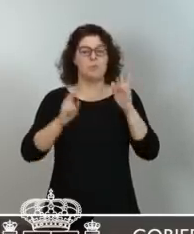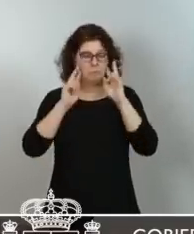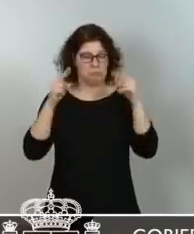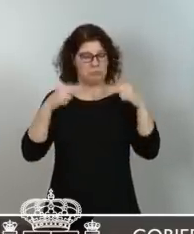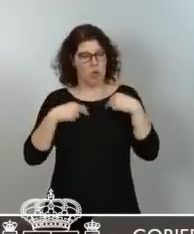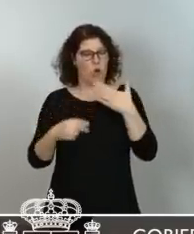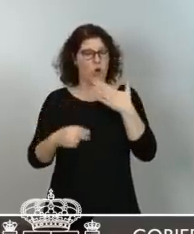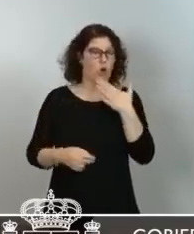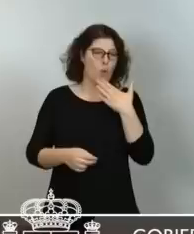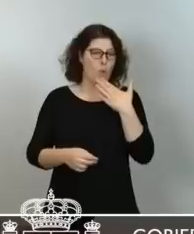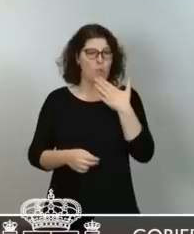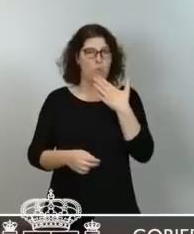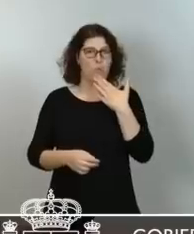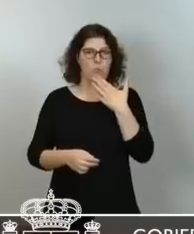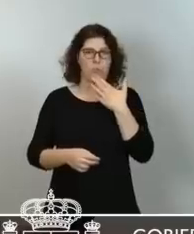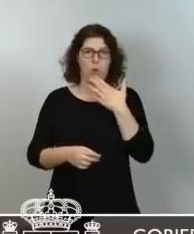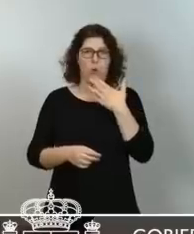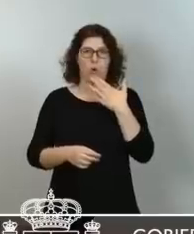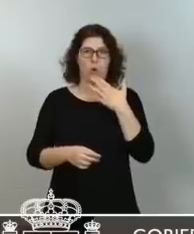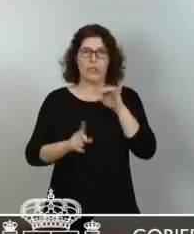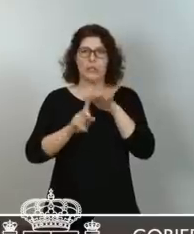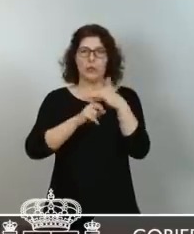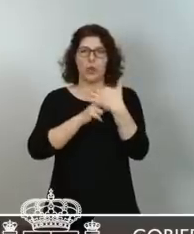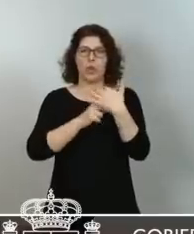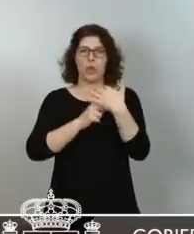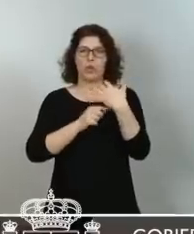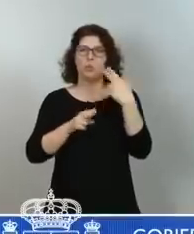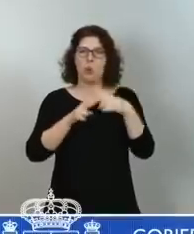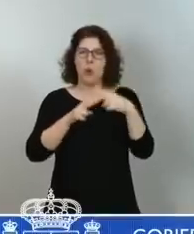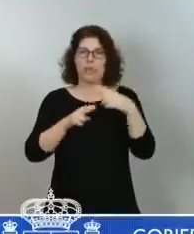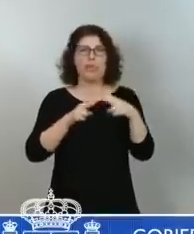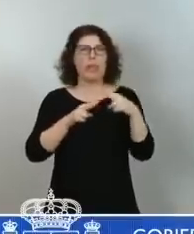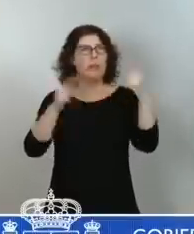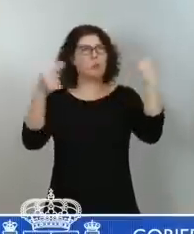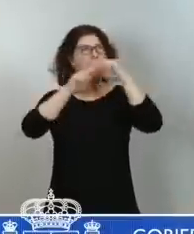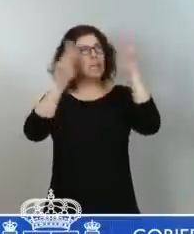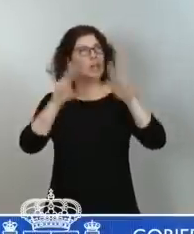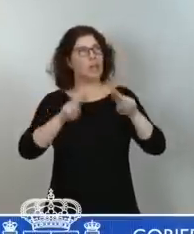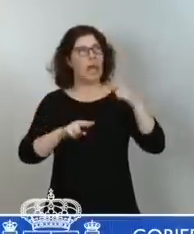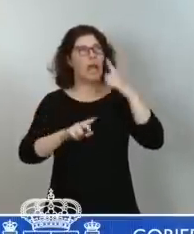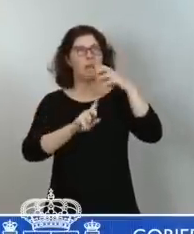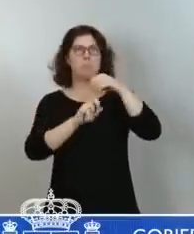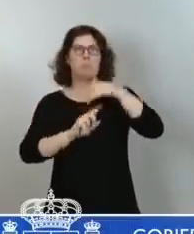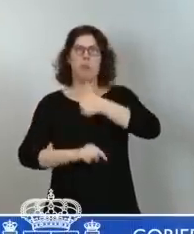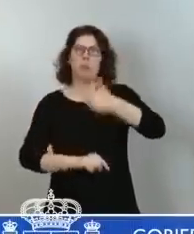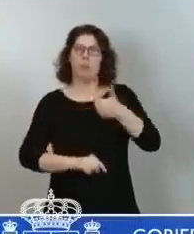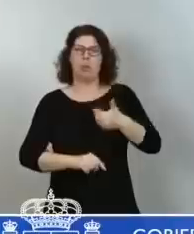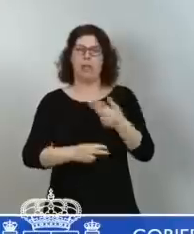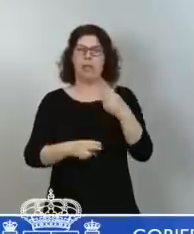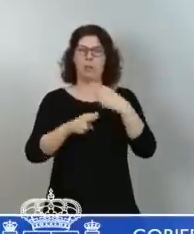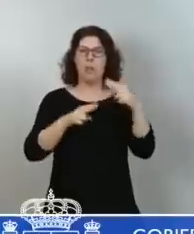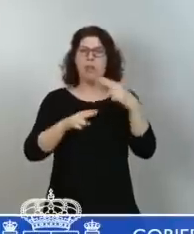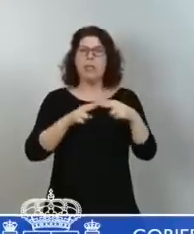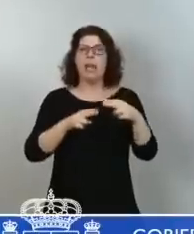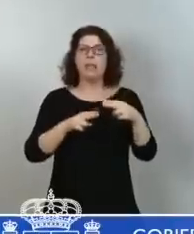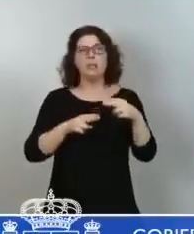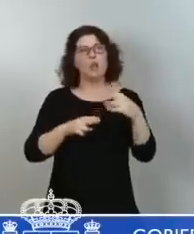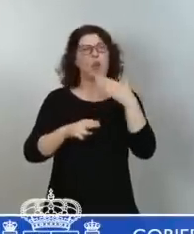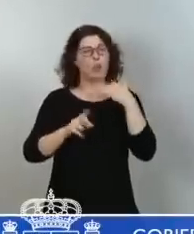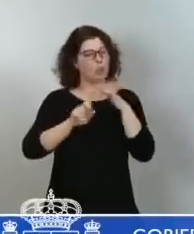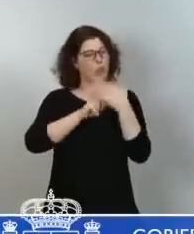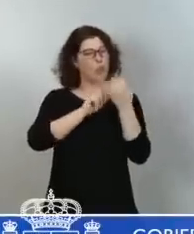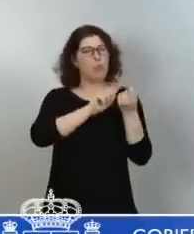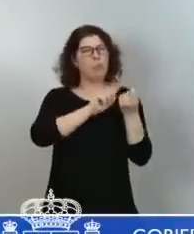papel relevante en la sociedad internacional, hemos asumido algo muy parecido a lo que asumieron los estadounidenses después de la crisis